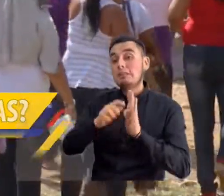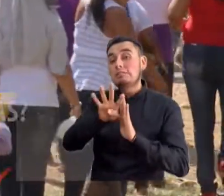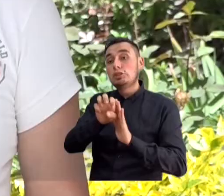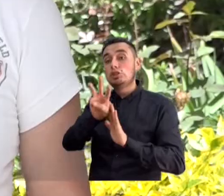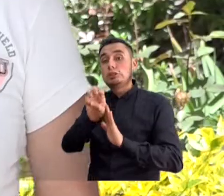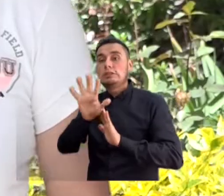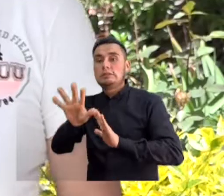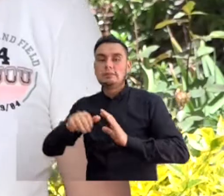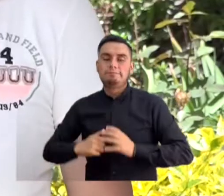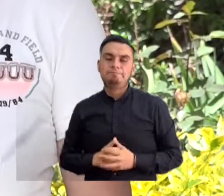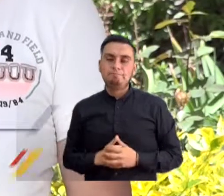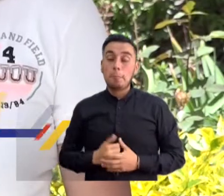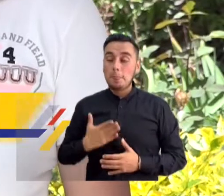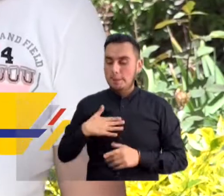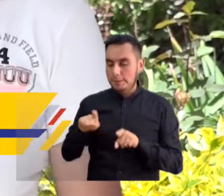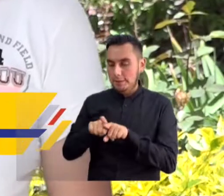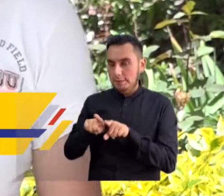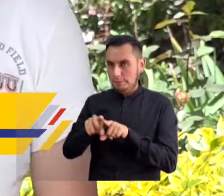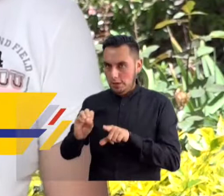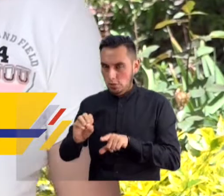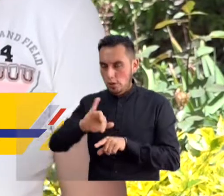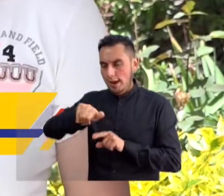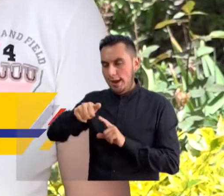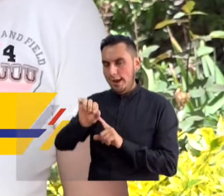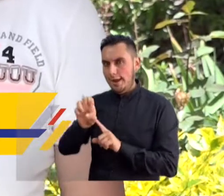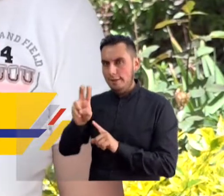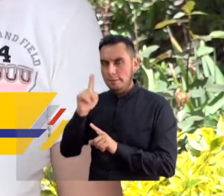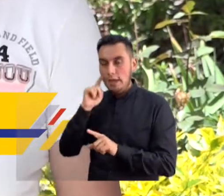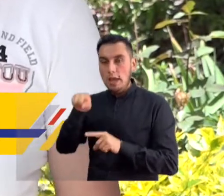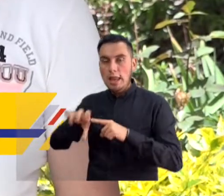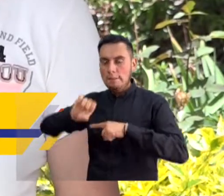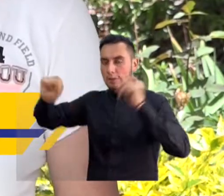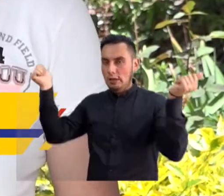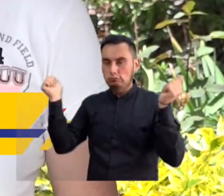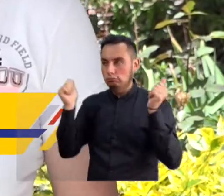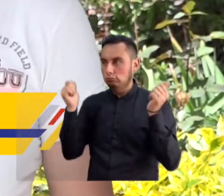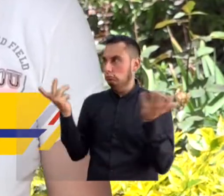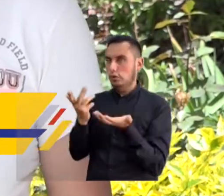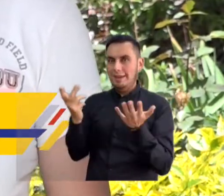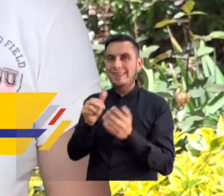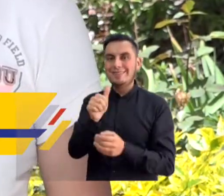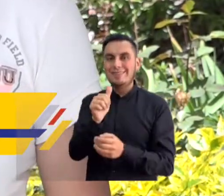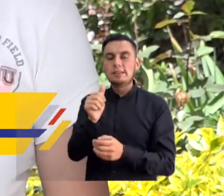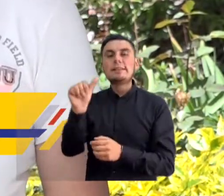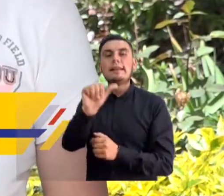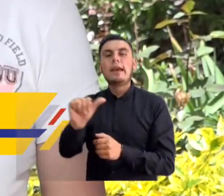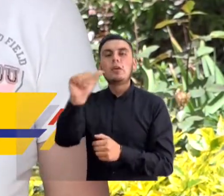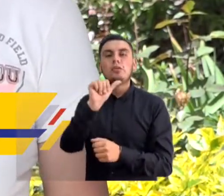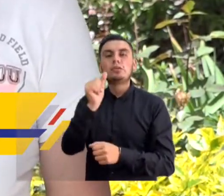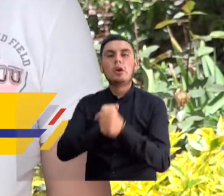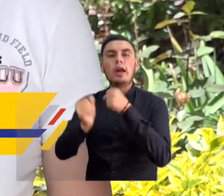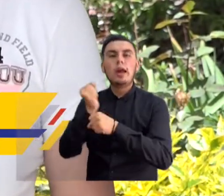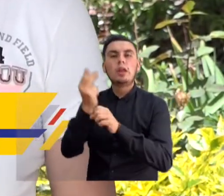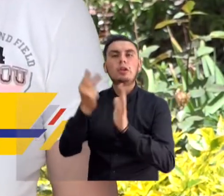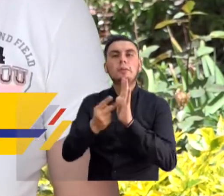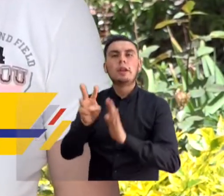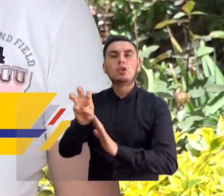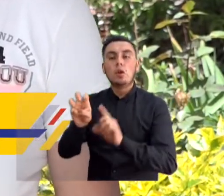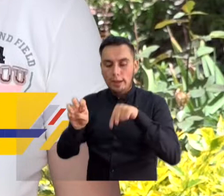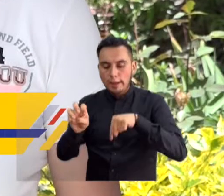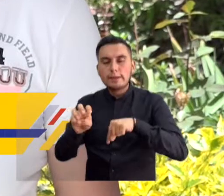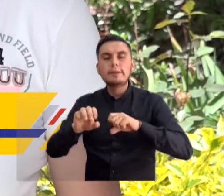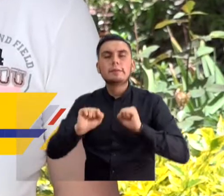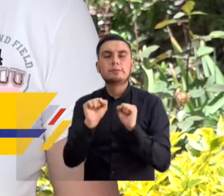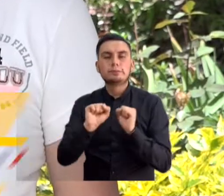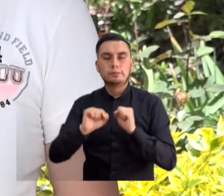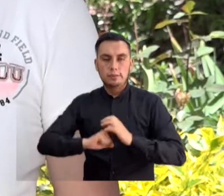Mi hermano Jaime Castillo Peña desapareció el 10 de agosto del año 2008 aquí